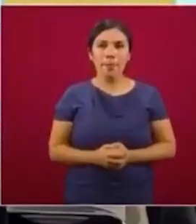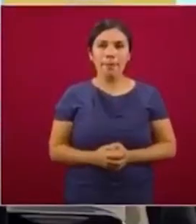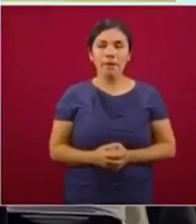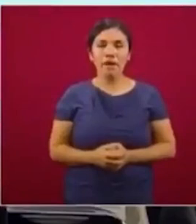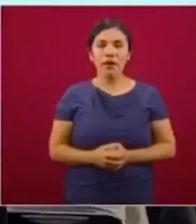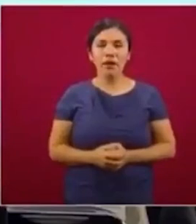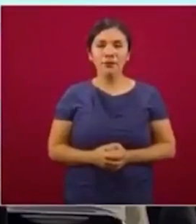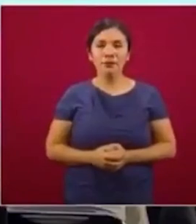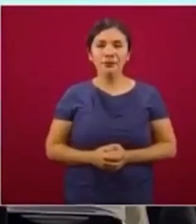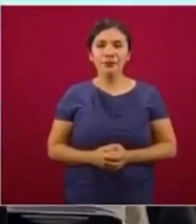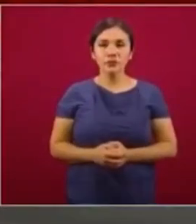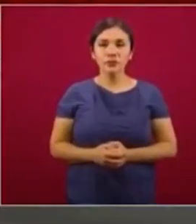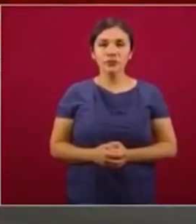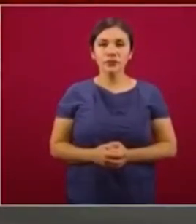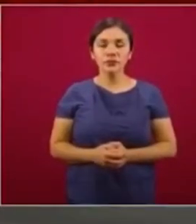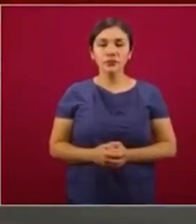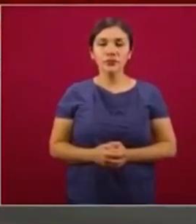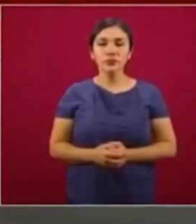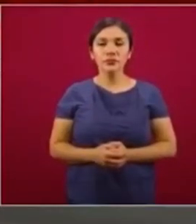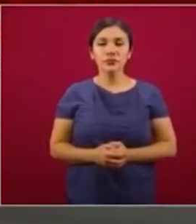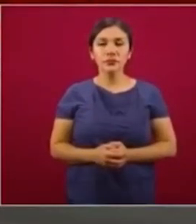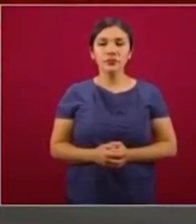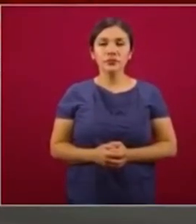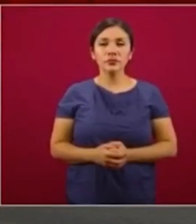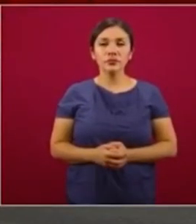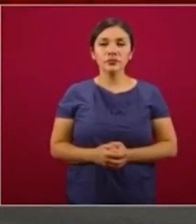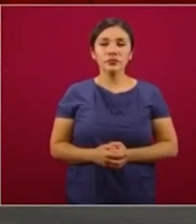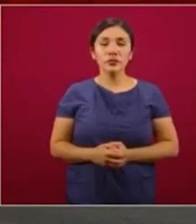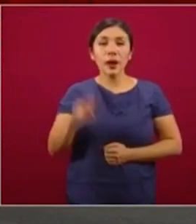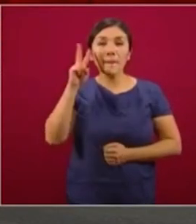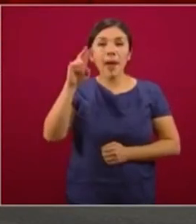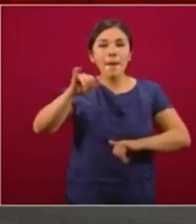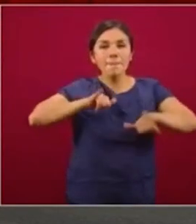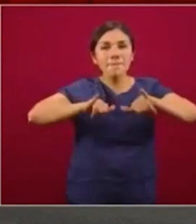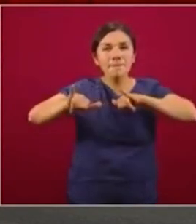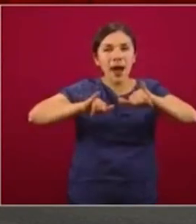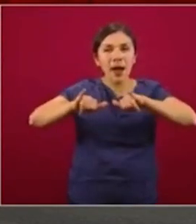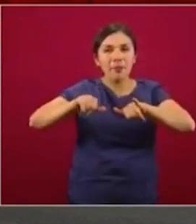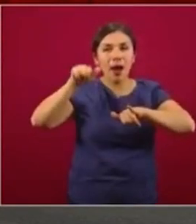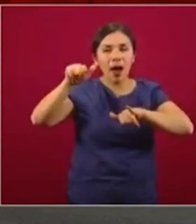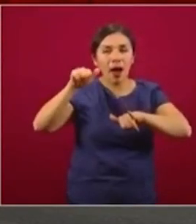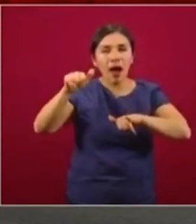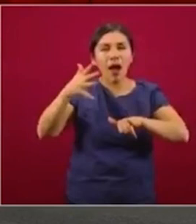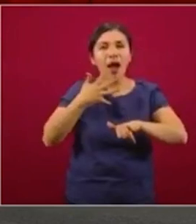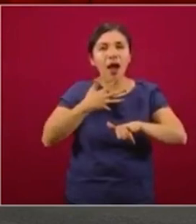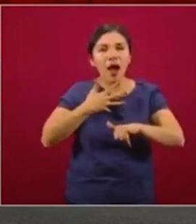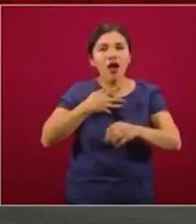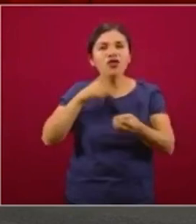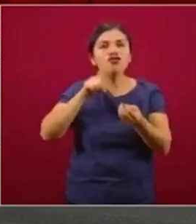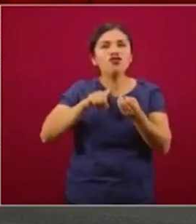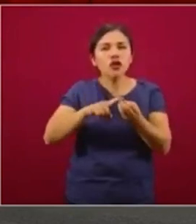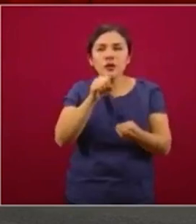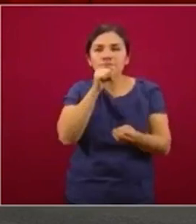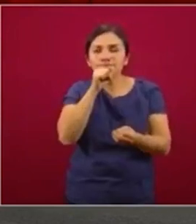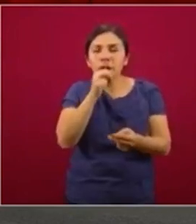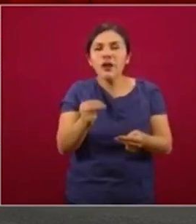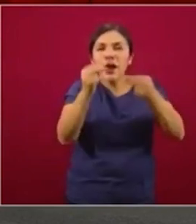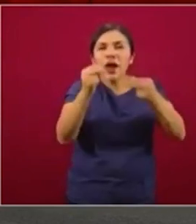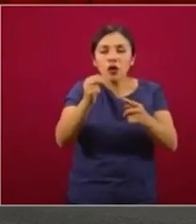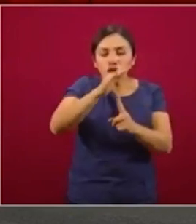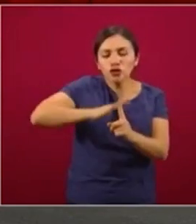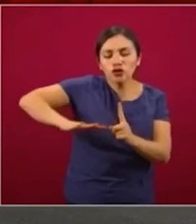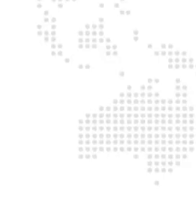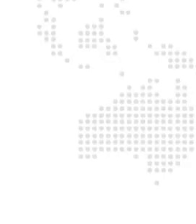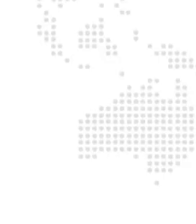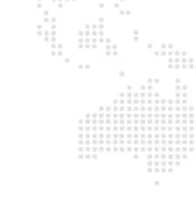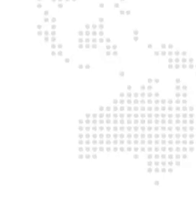en la plataforma, ahí verán el mapa donde se geolocalizará los negocios que están a su